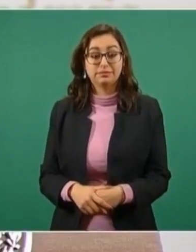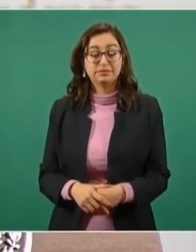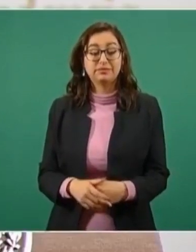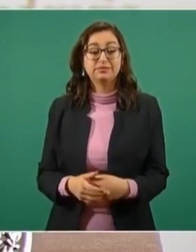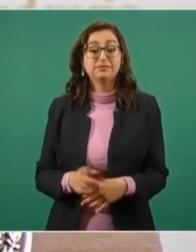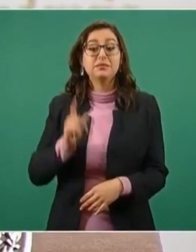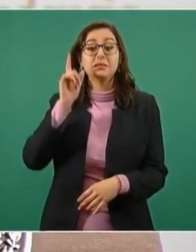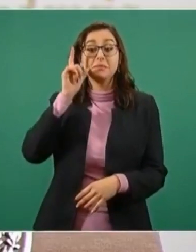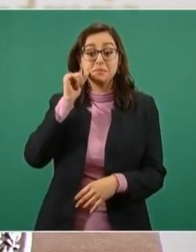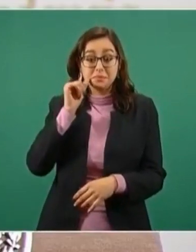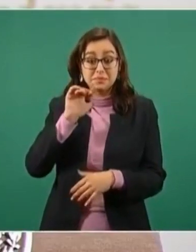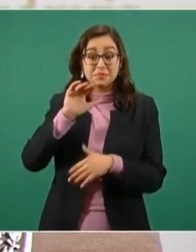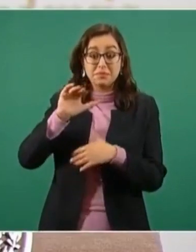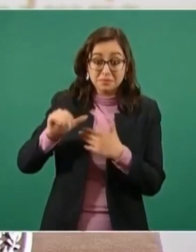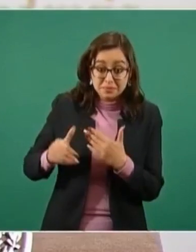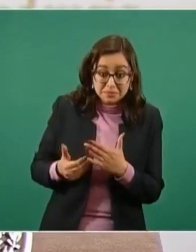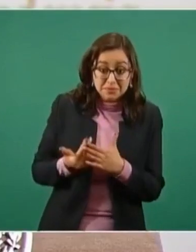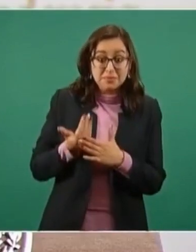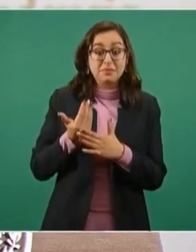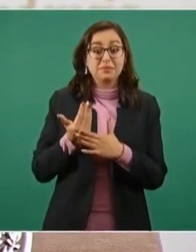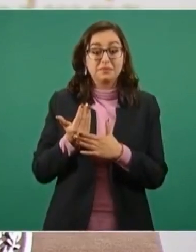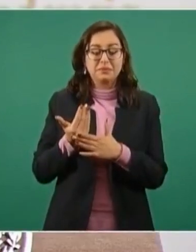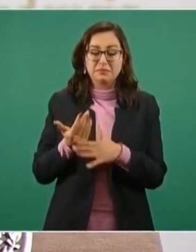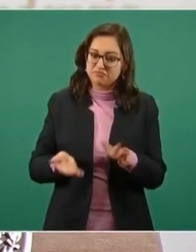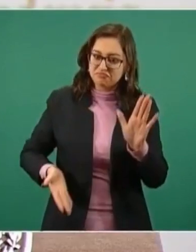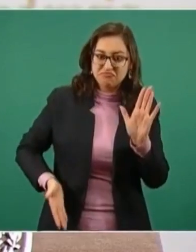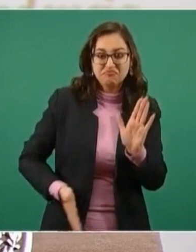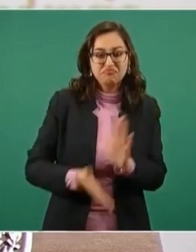siguiente vamos a seguir la gira.